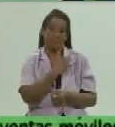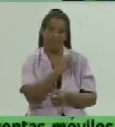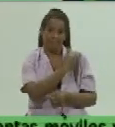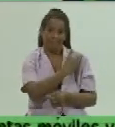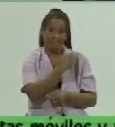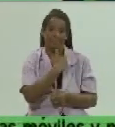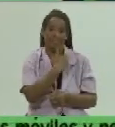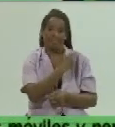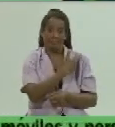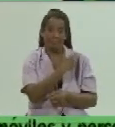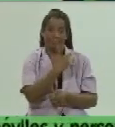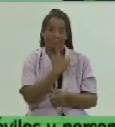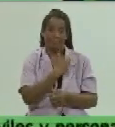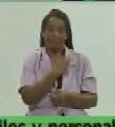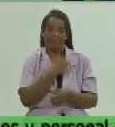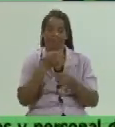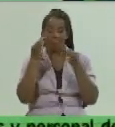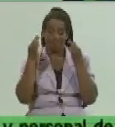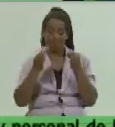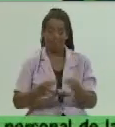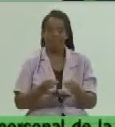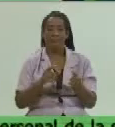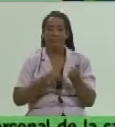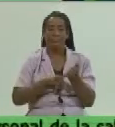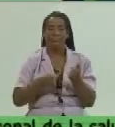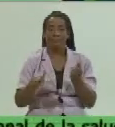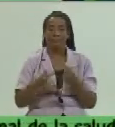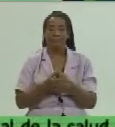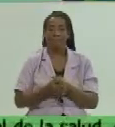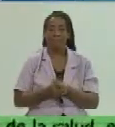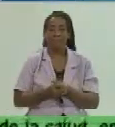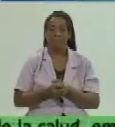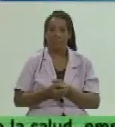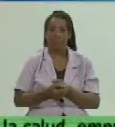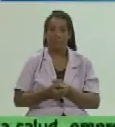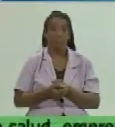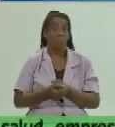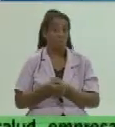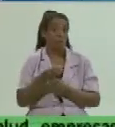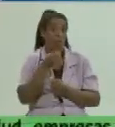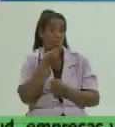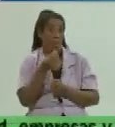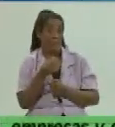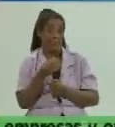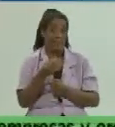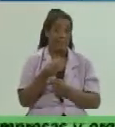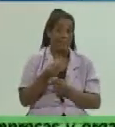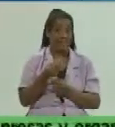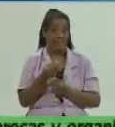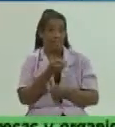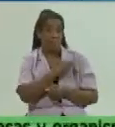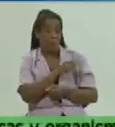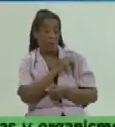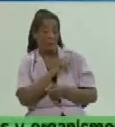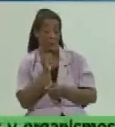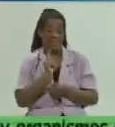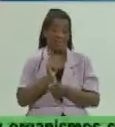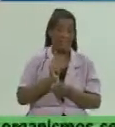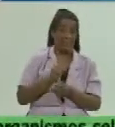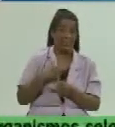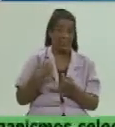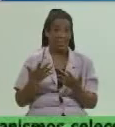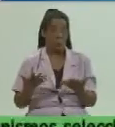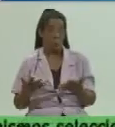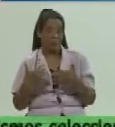en materializar en nuestro territorio y que podría haber predisposición por parte inclusive de parte de la población no de donde van a ser los